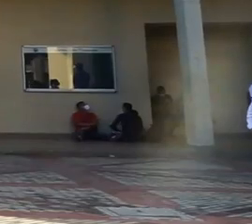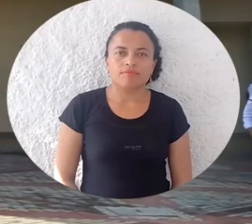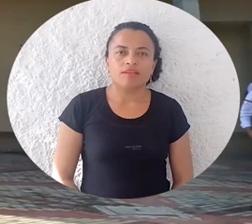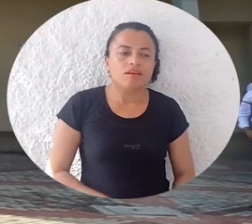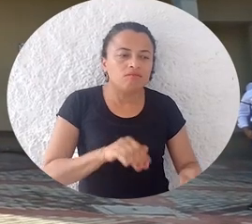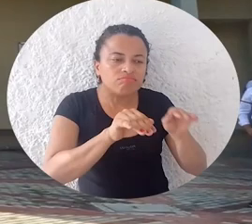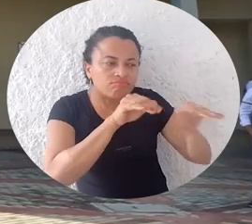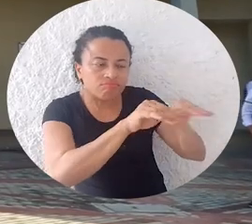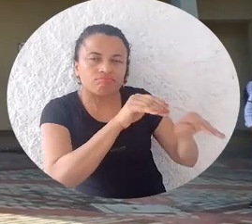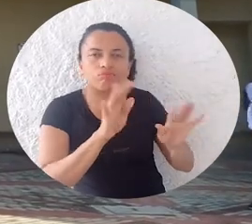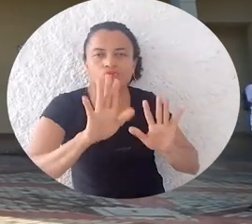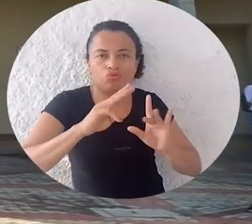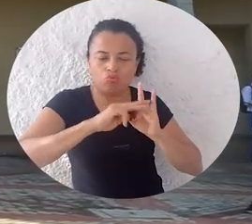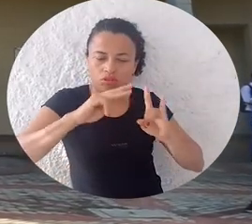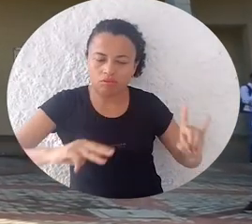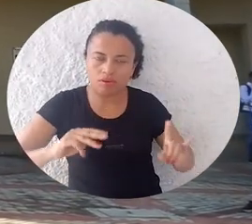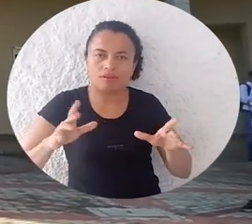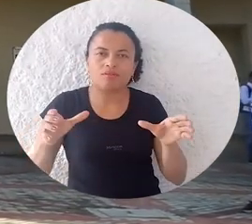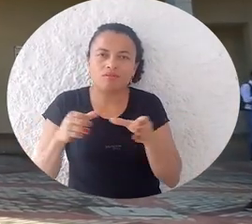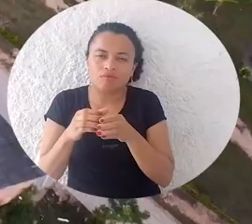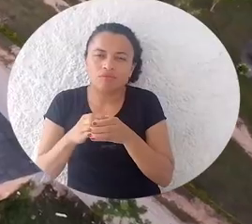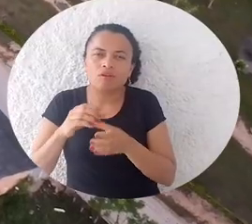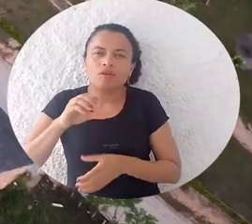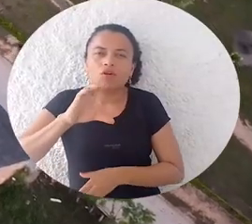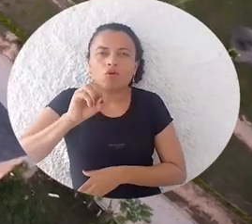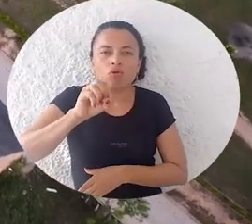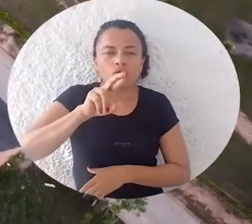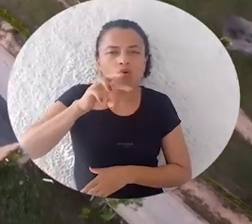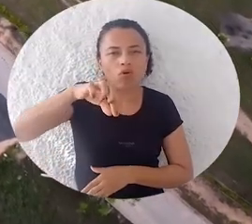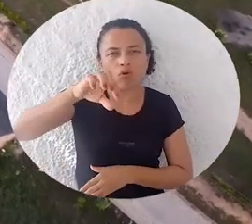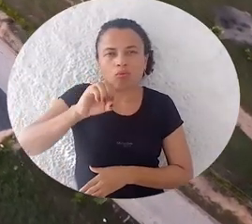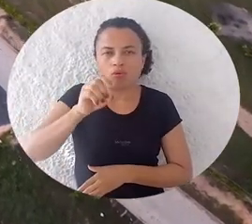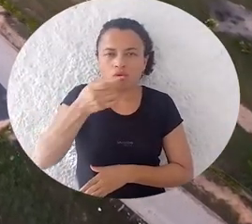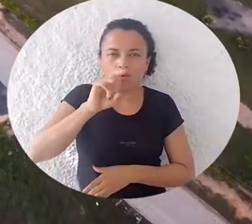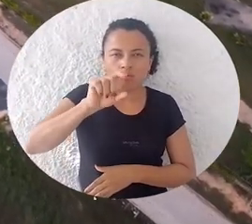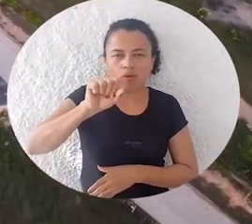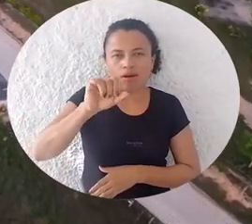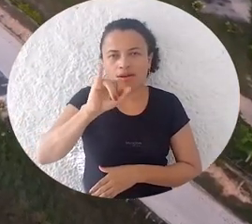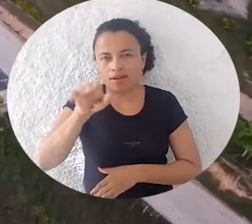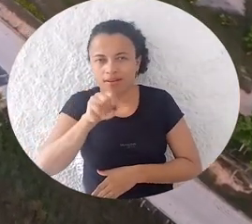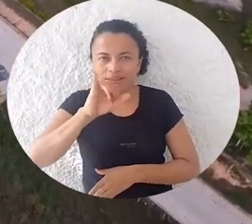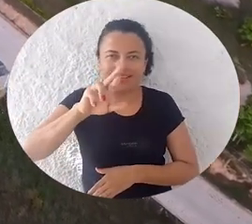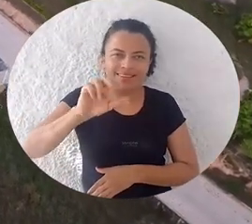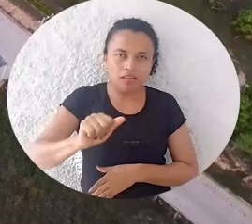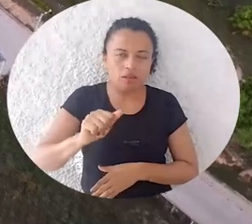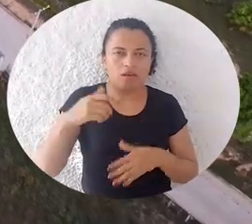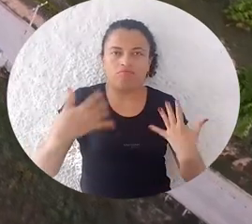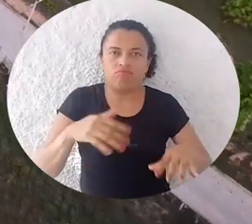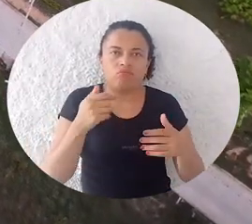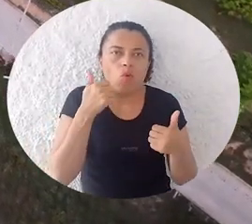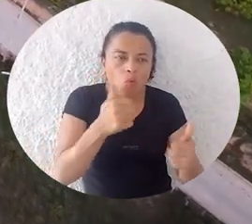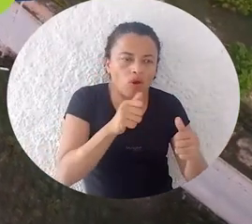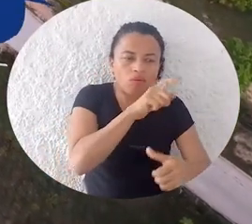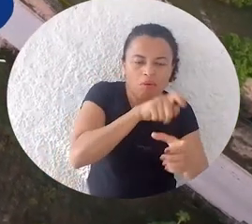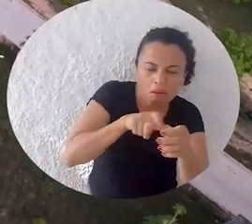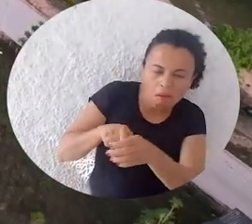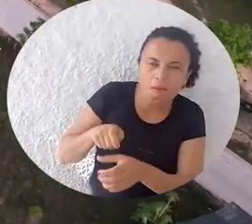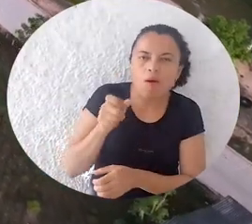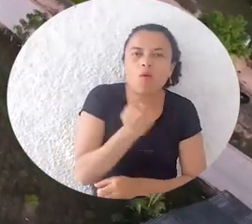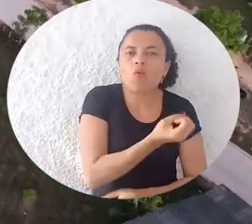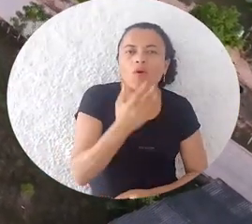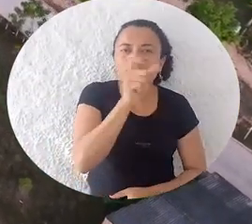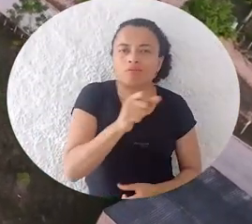El llamado desde Unimagdalena y Corpo Guajira logró una gran acogida. Alrededor de 700 personas